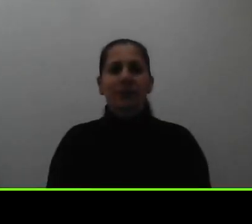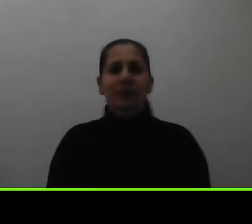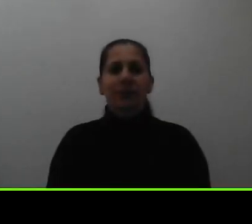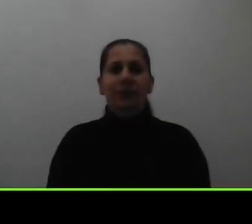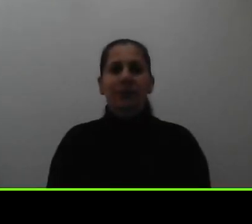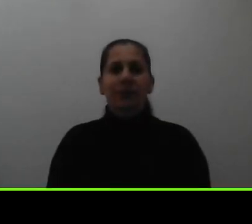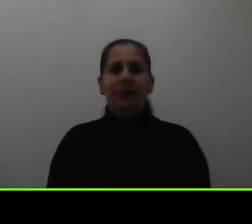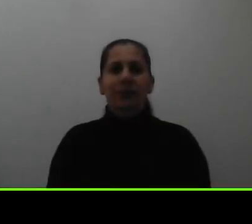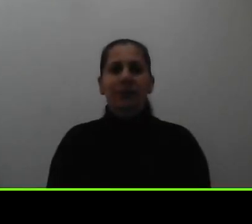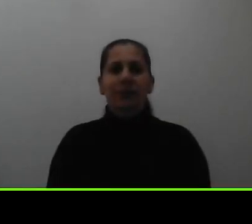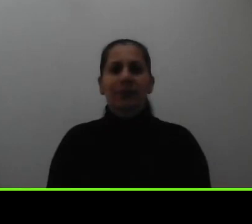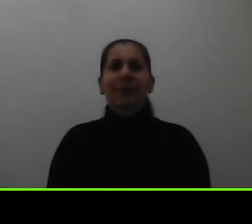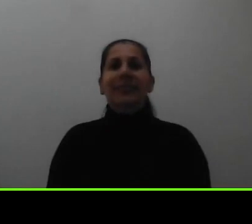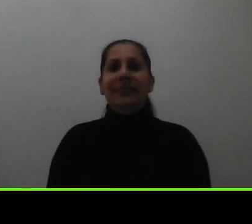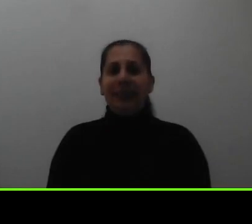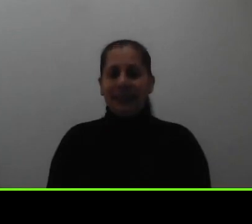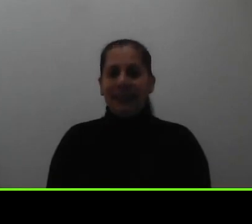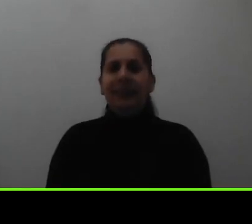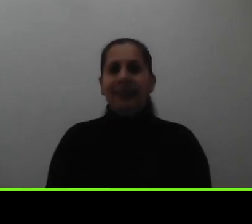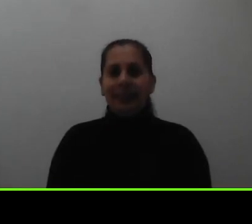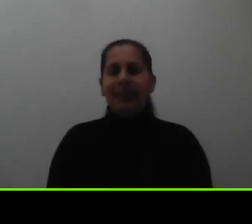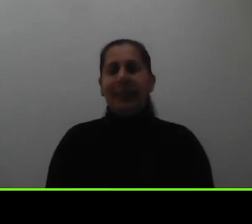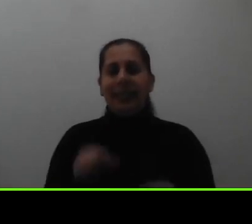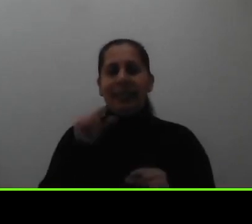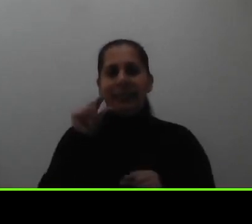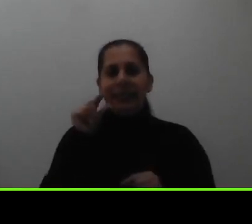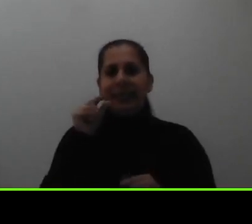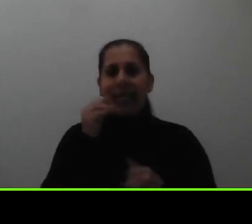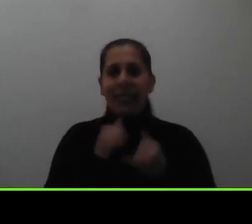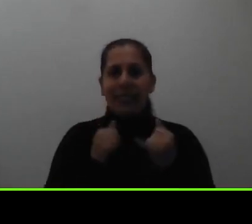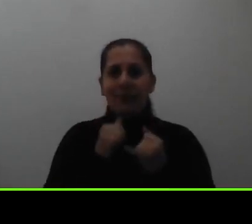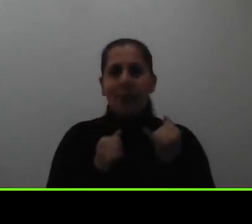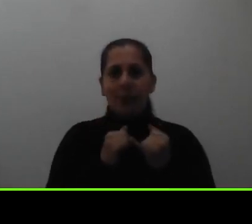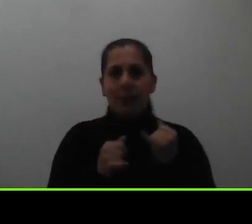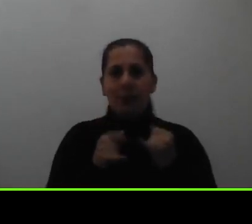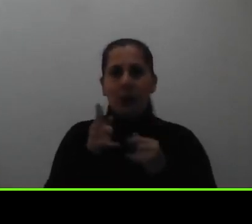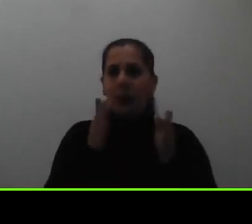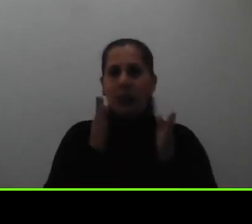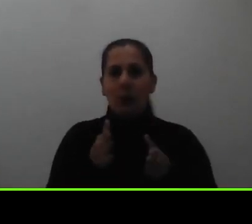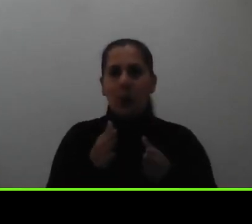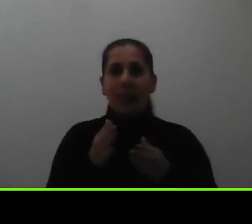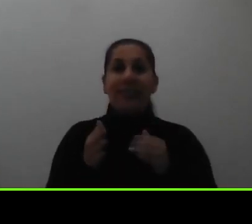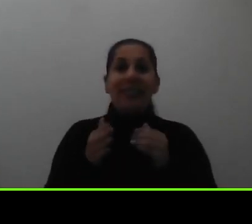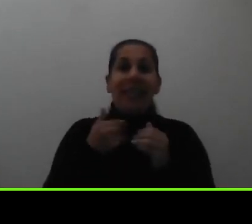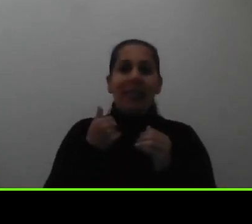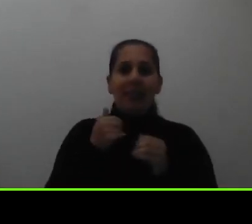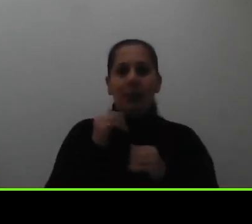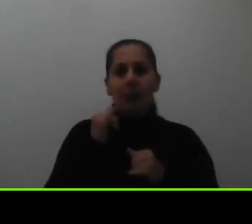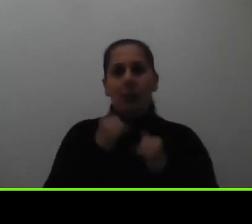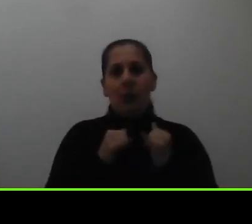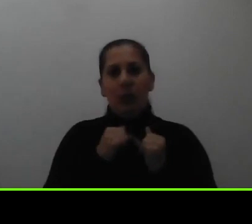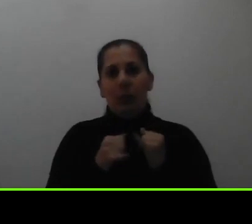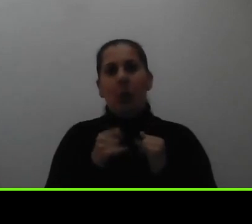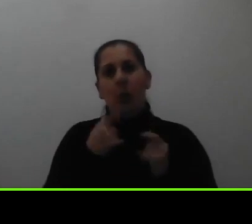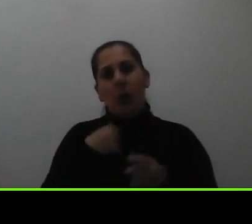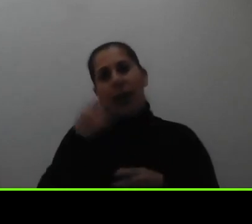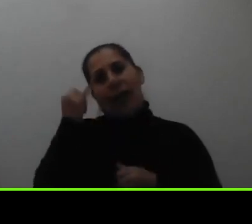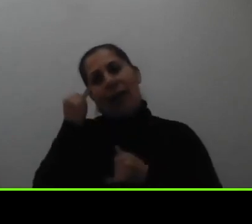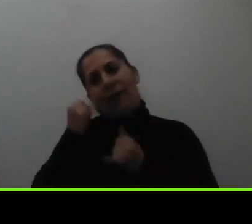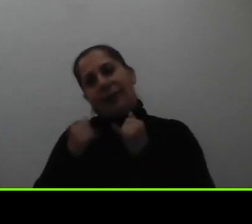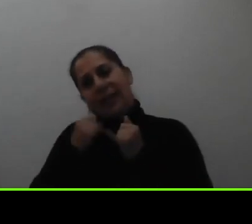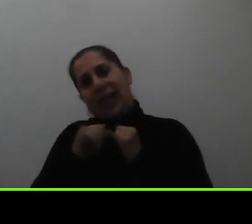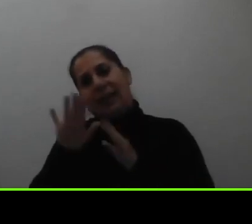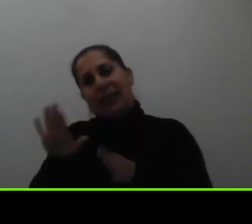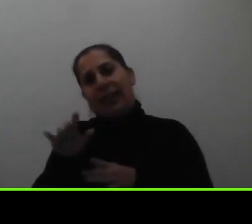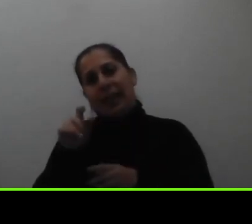si ya casi vamos cerrando este bloque es casi ya el último porque dejé para el final algunas